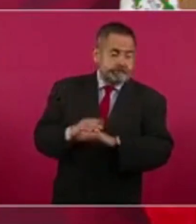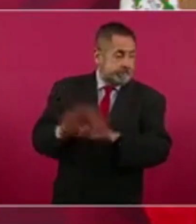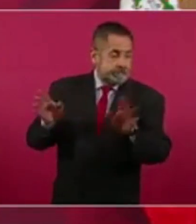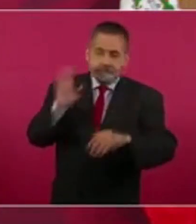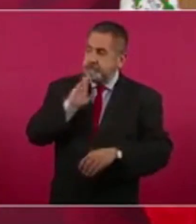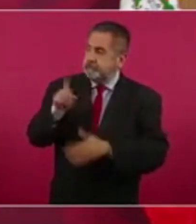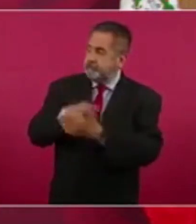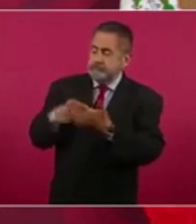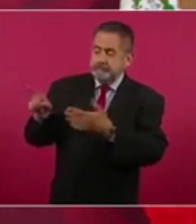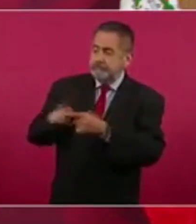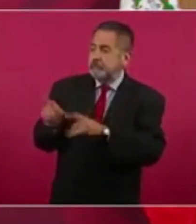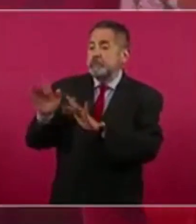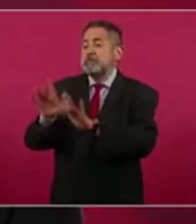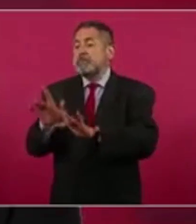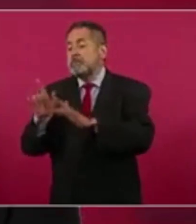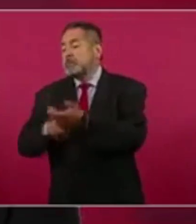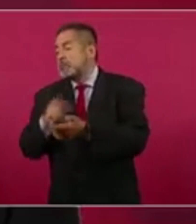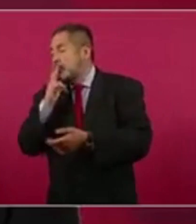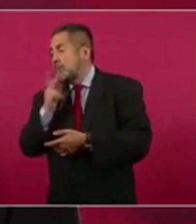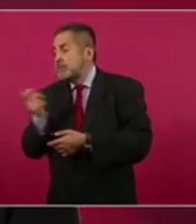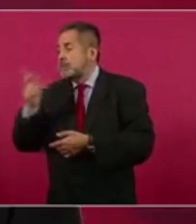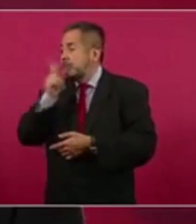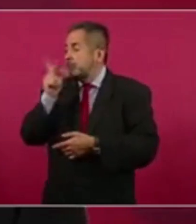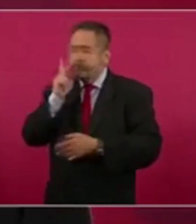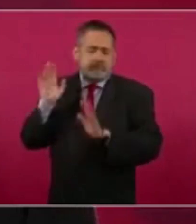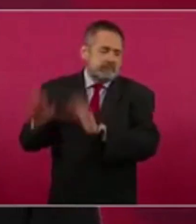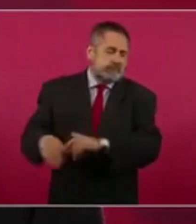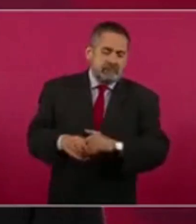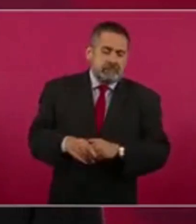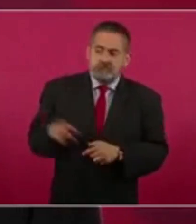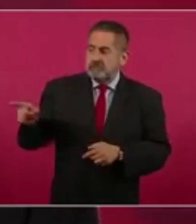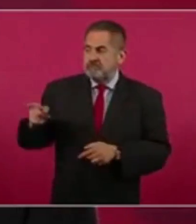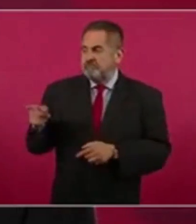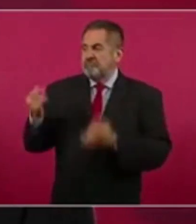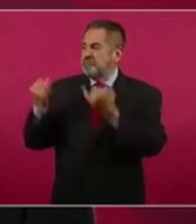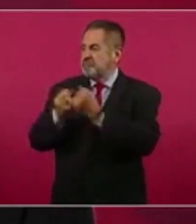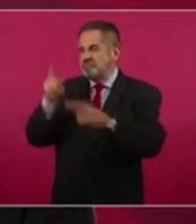y otras cosas, comunismo.